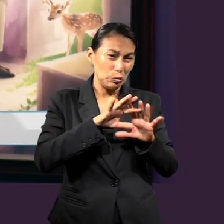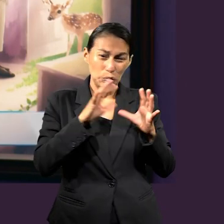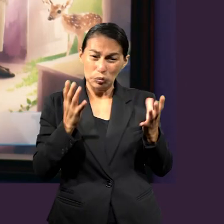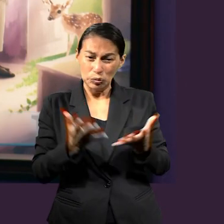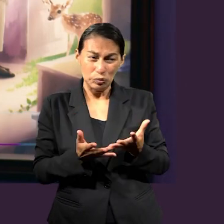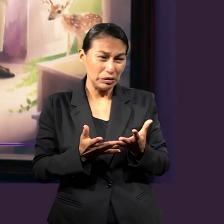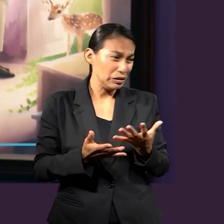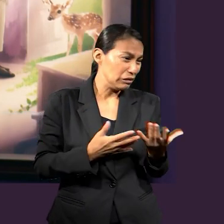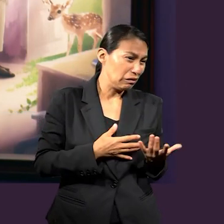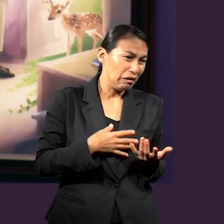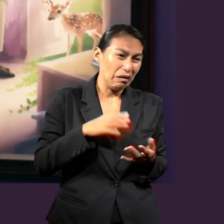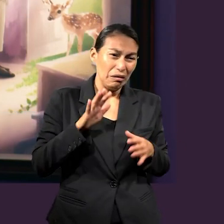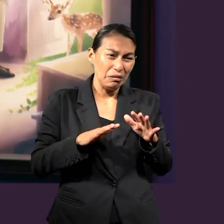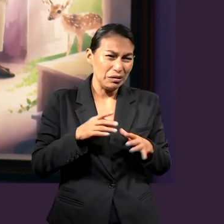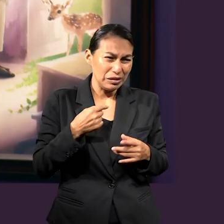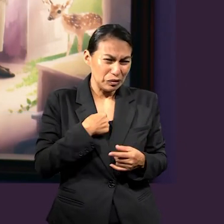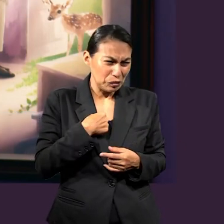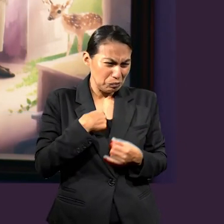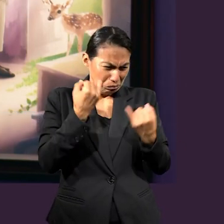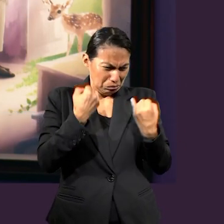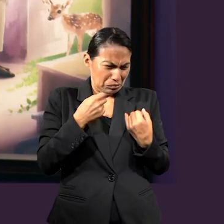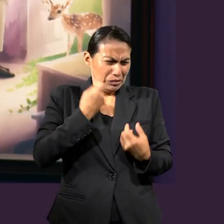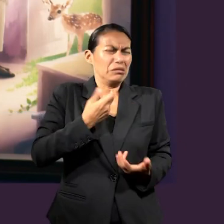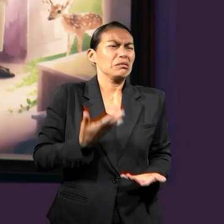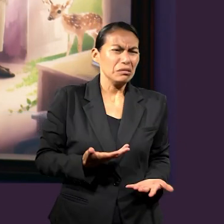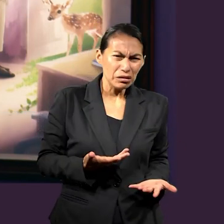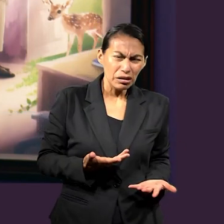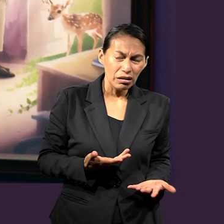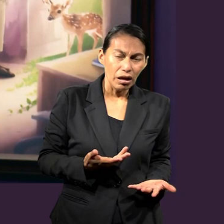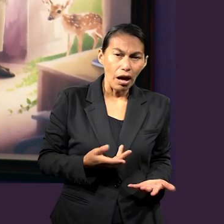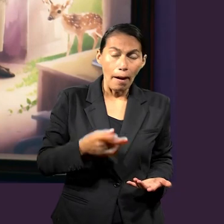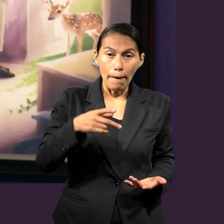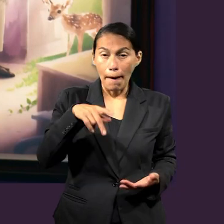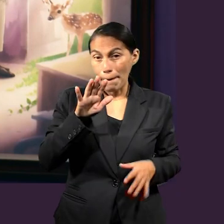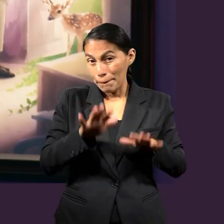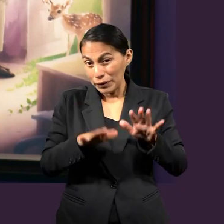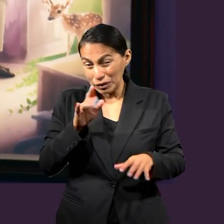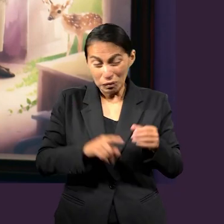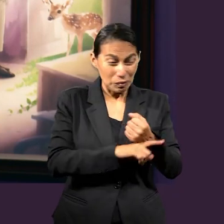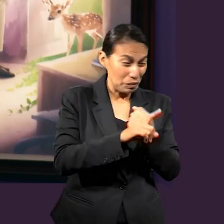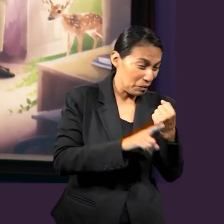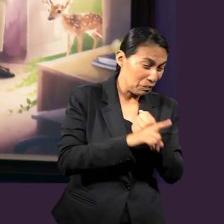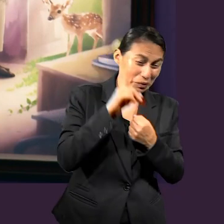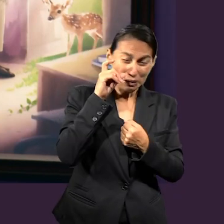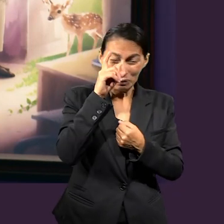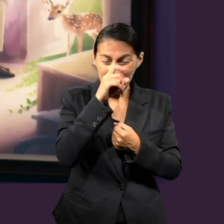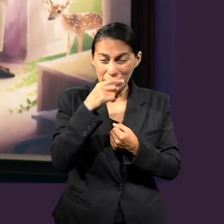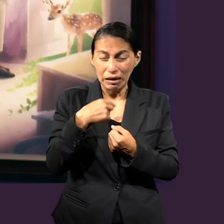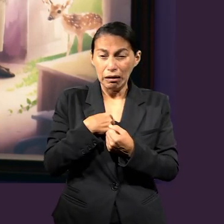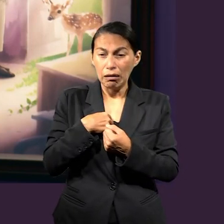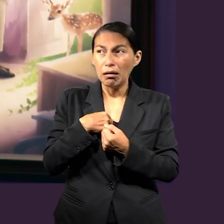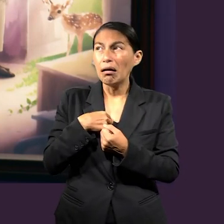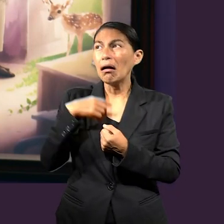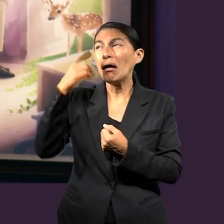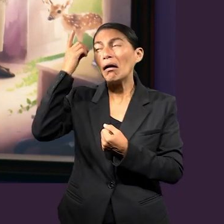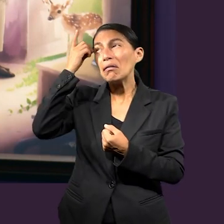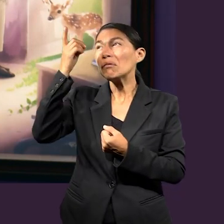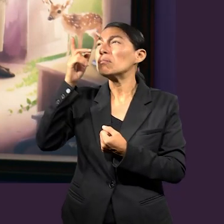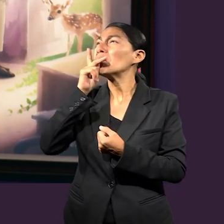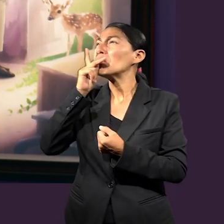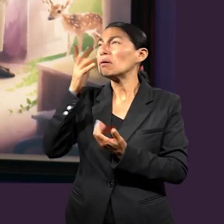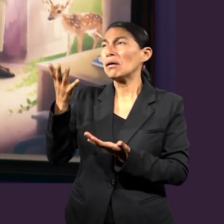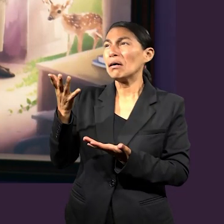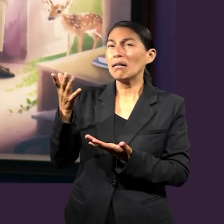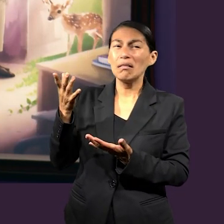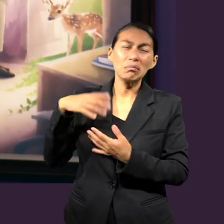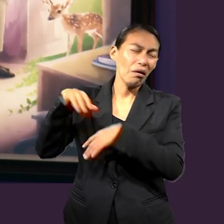el mundo yo creo que tenemos muchas posibilidades de perder identidad. Podemos olvidar de que somos hijos de Dios, podemos olvidarnos de que